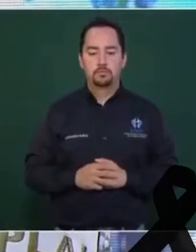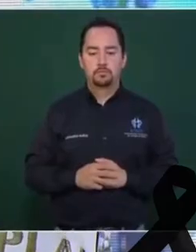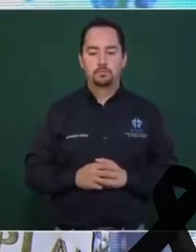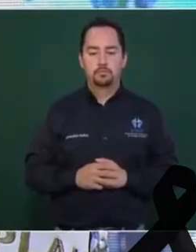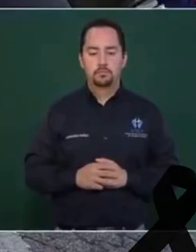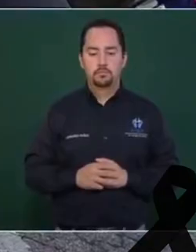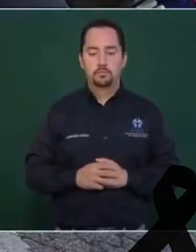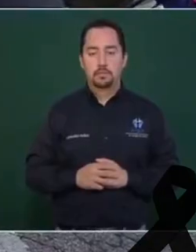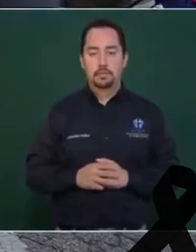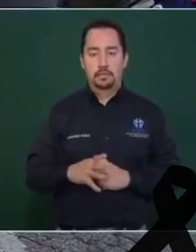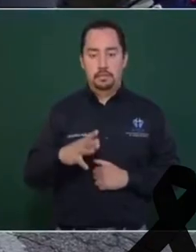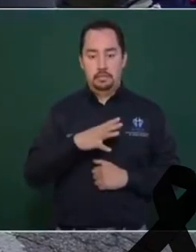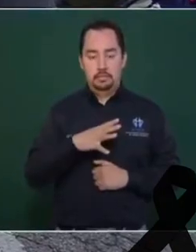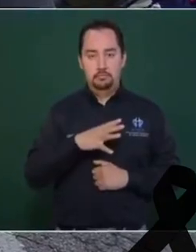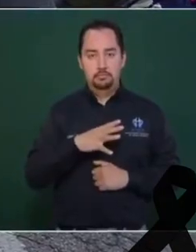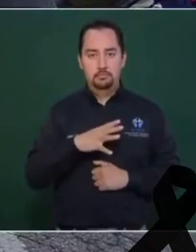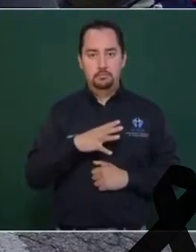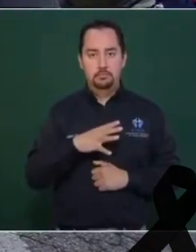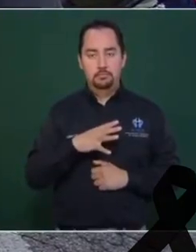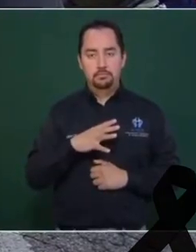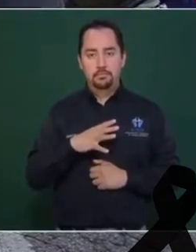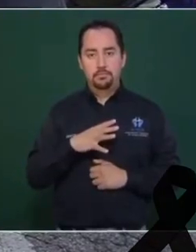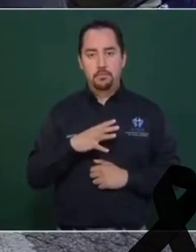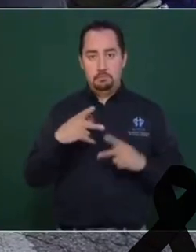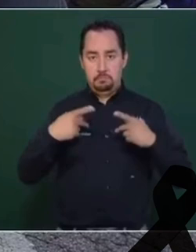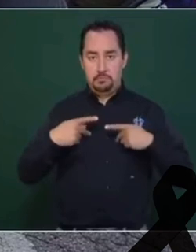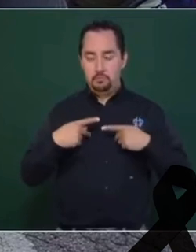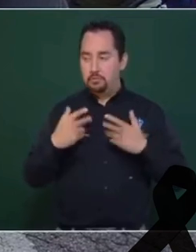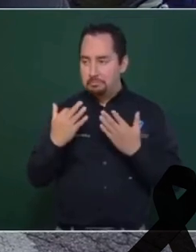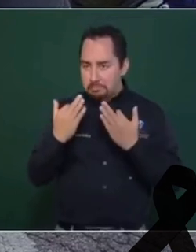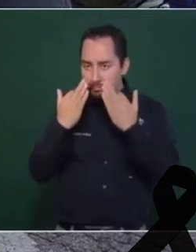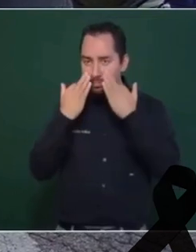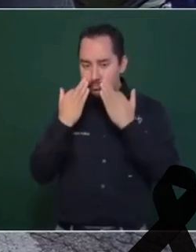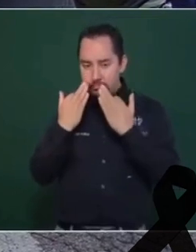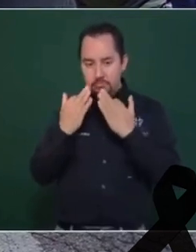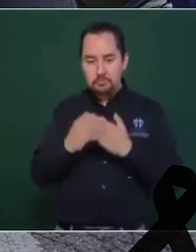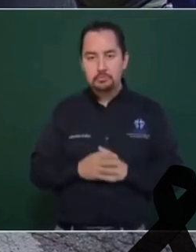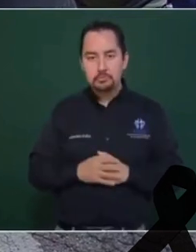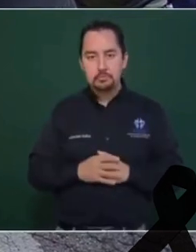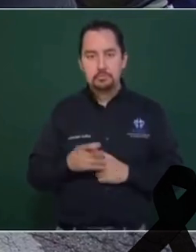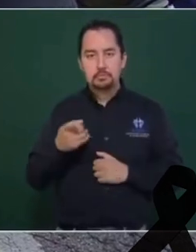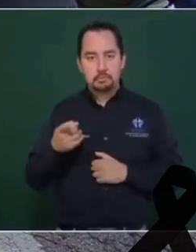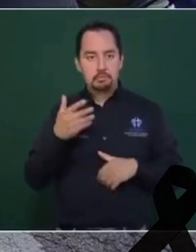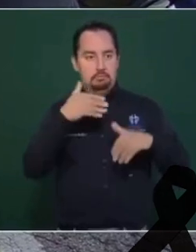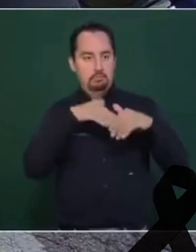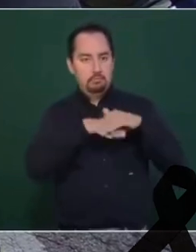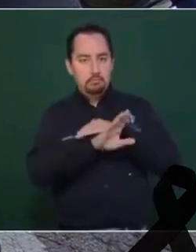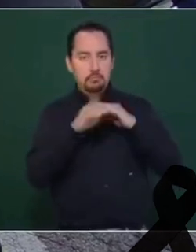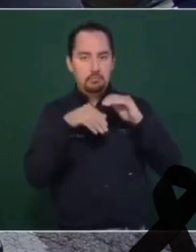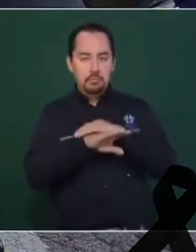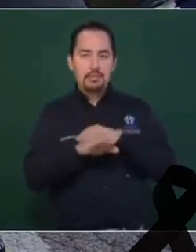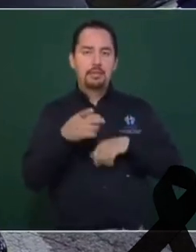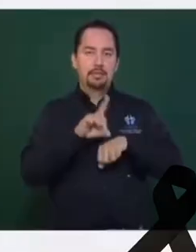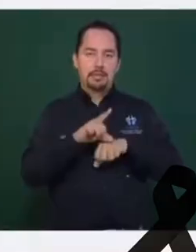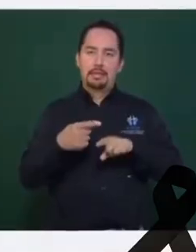Según testimonios de los propios migrantes, ellos ingresaron desde varios